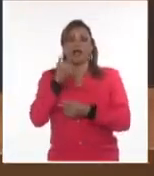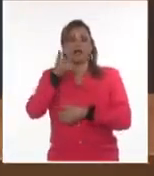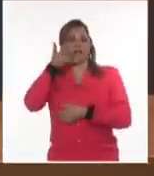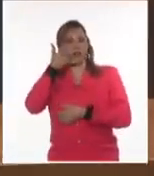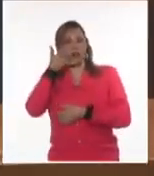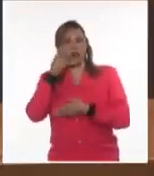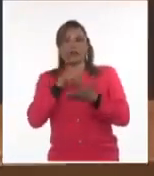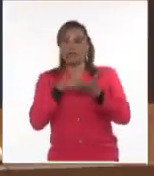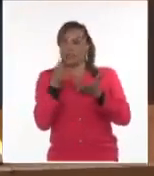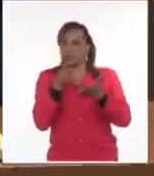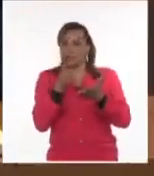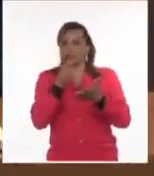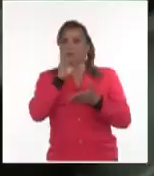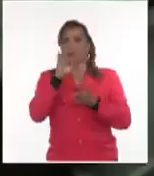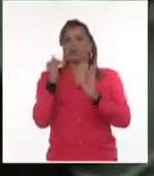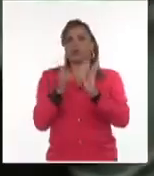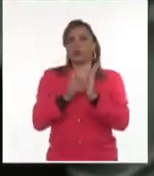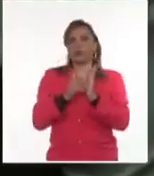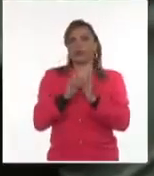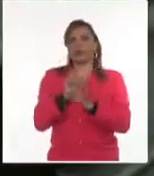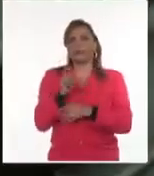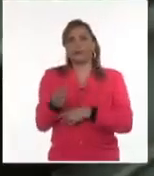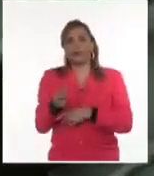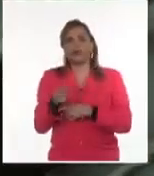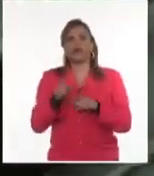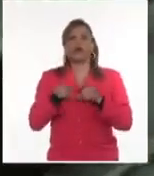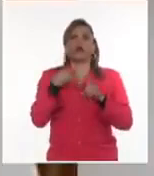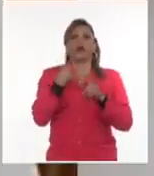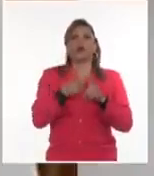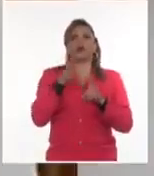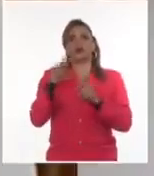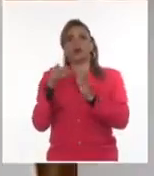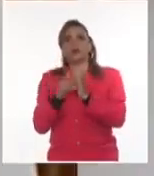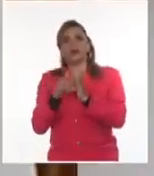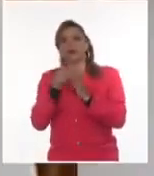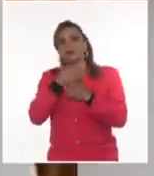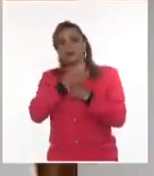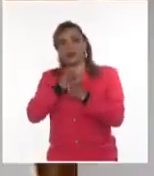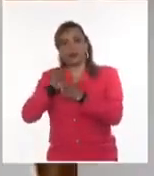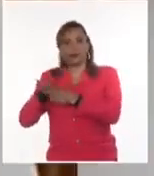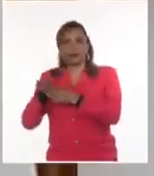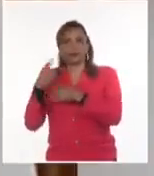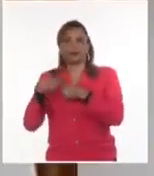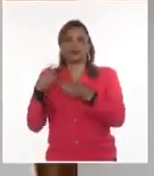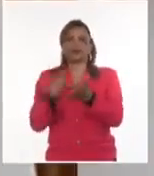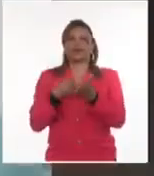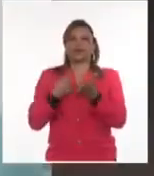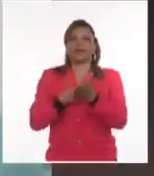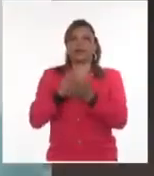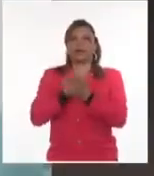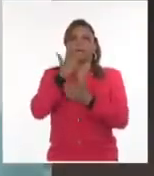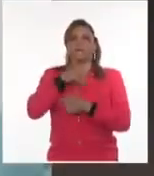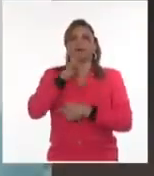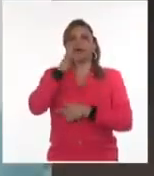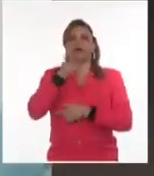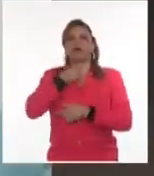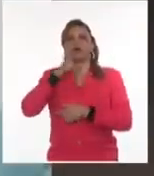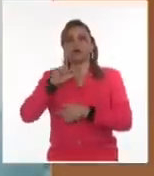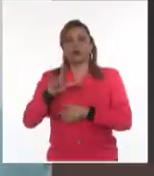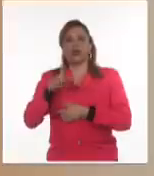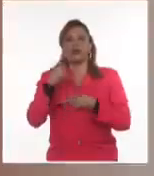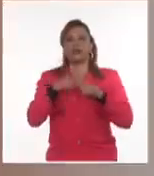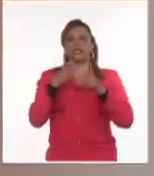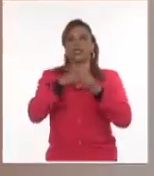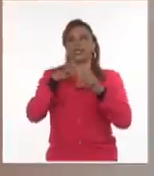recibieron 8 mil pesos, 2 mil por otra parte. Todo esto financiado por Manuel Milanés, Kiki Naranjo,